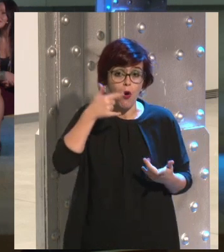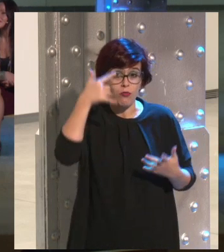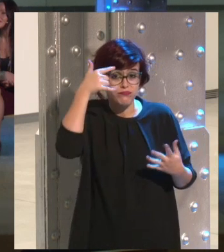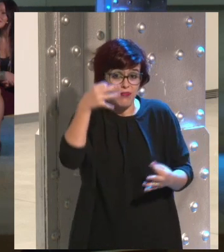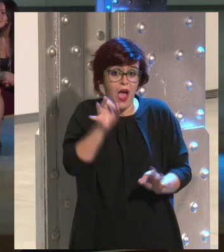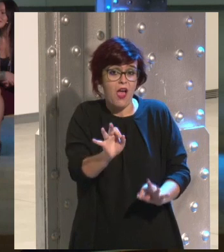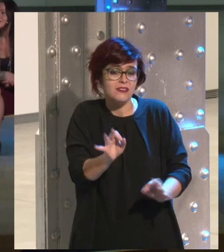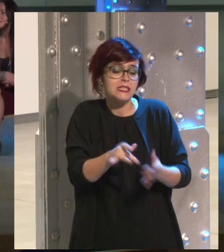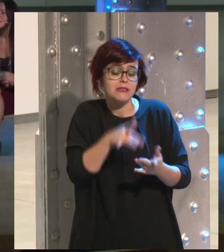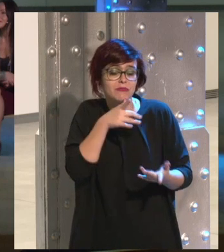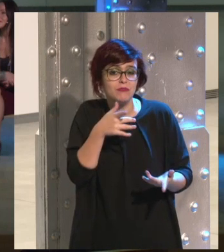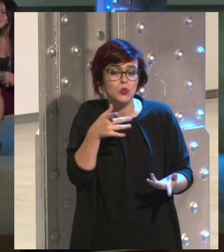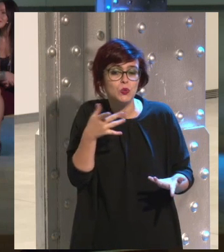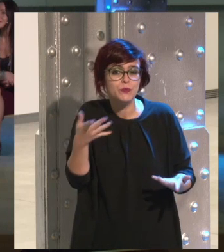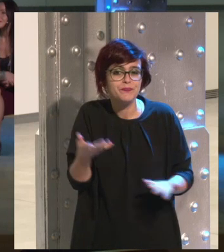Porque no me da,